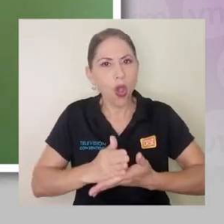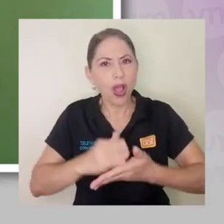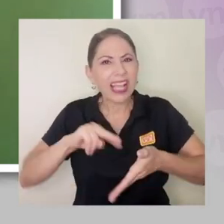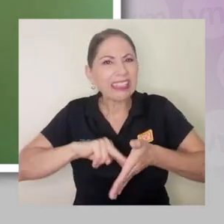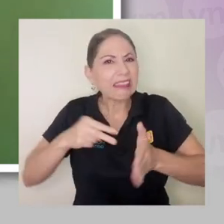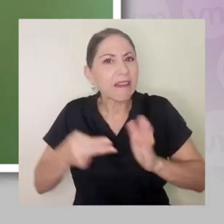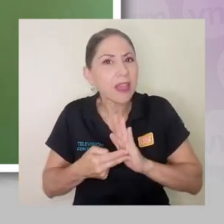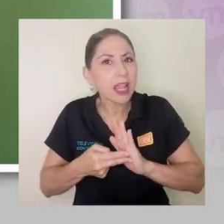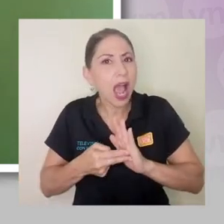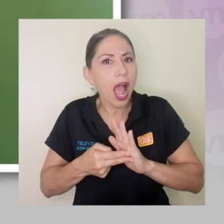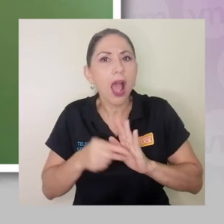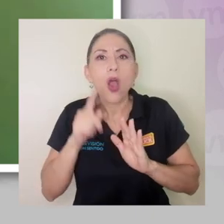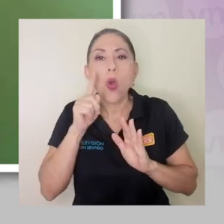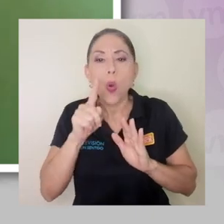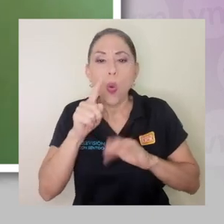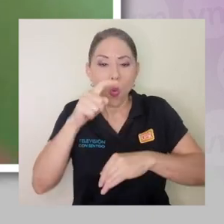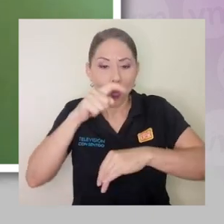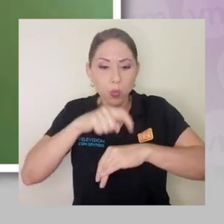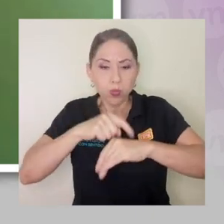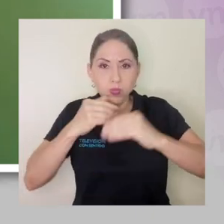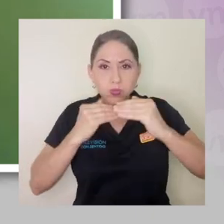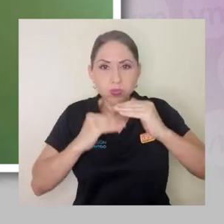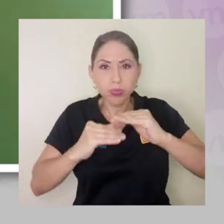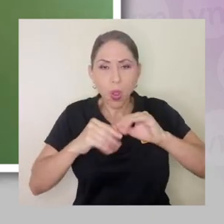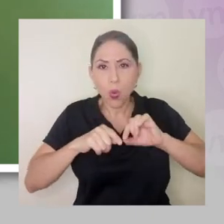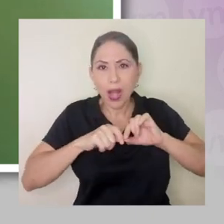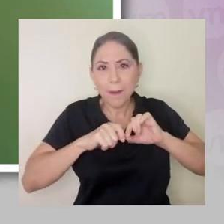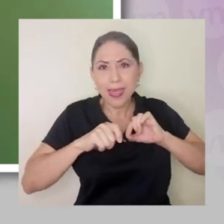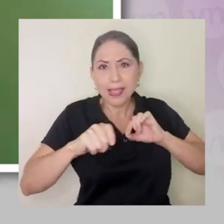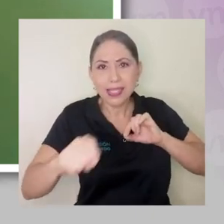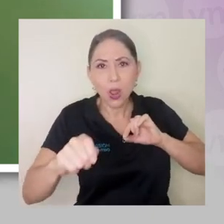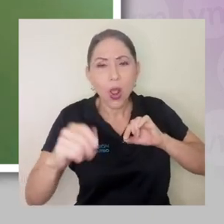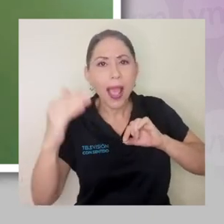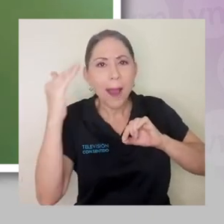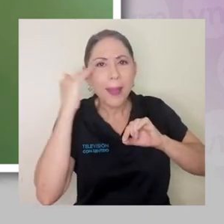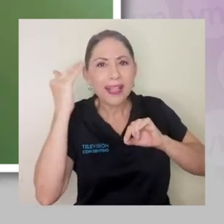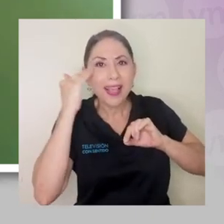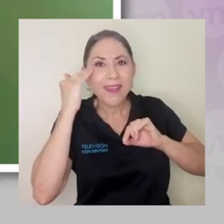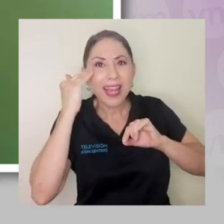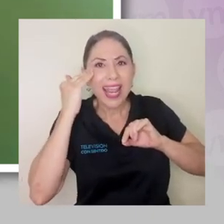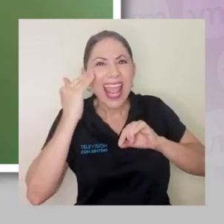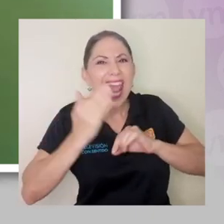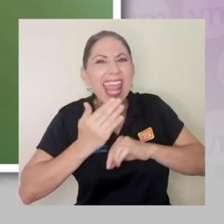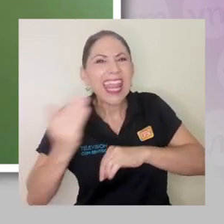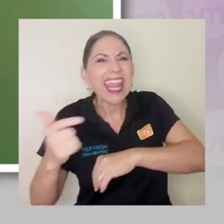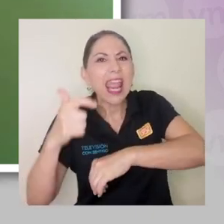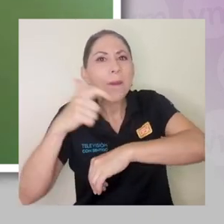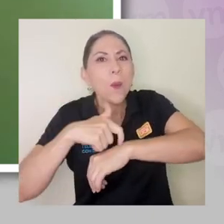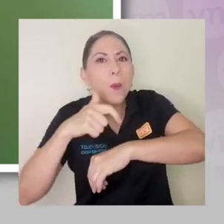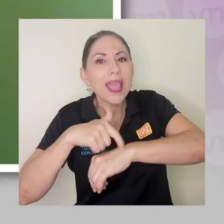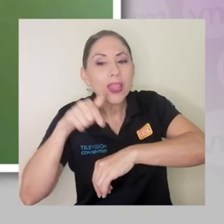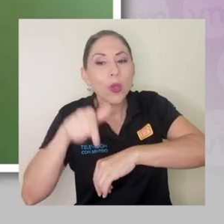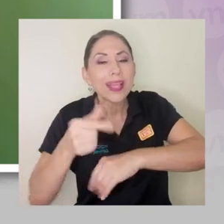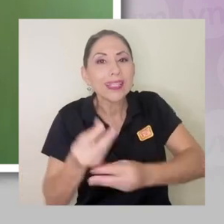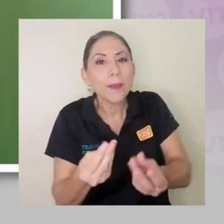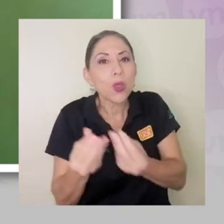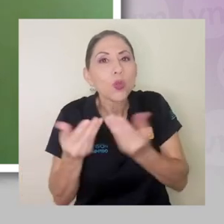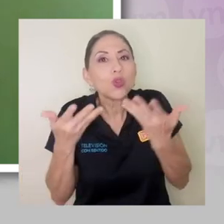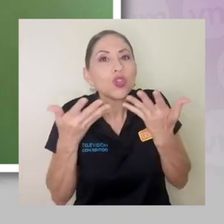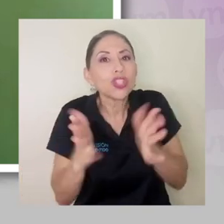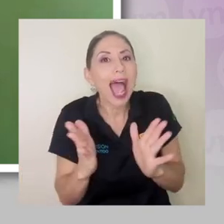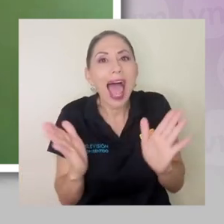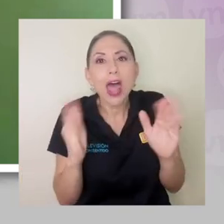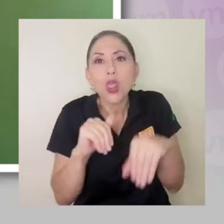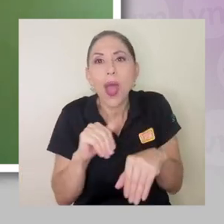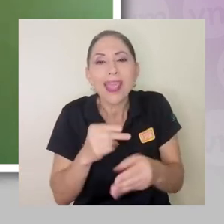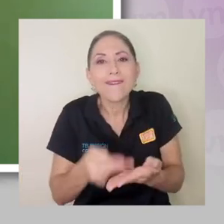es de una medición que se hace para determinar cuándo el producto empieza a perder su valor comercial.